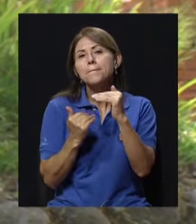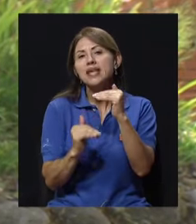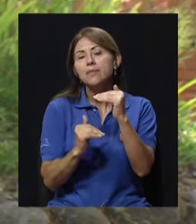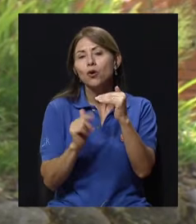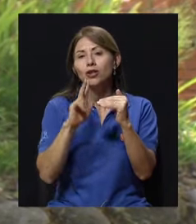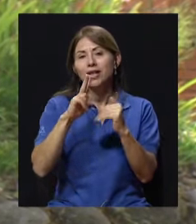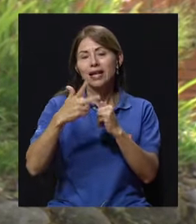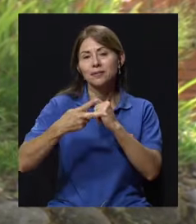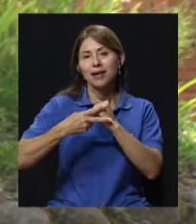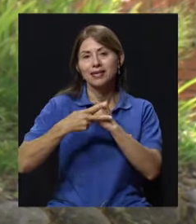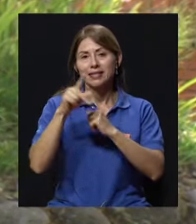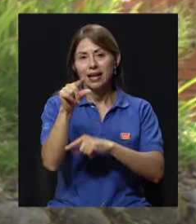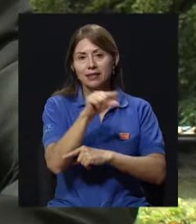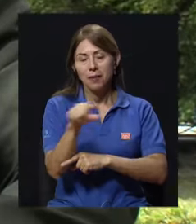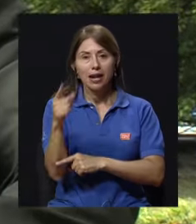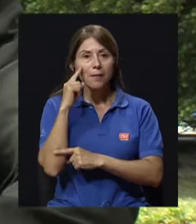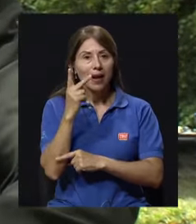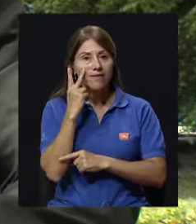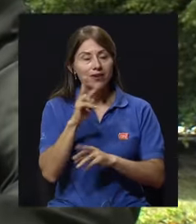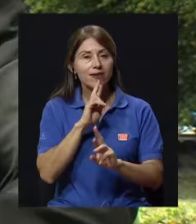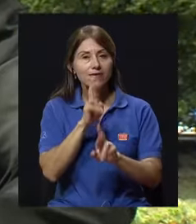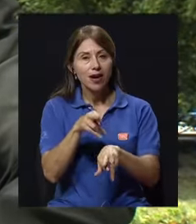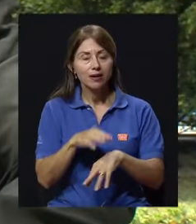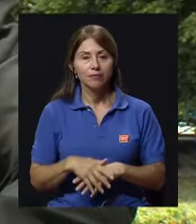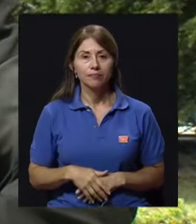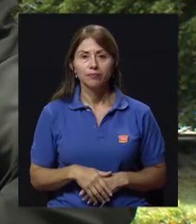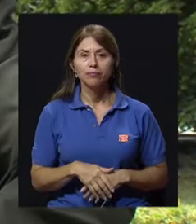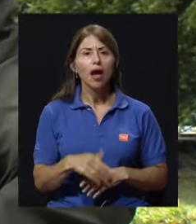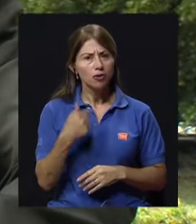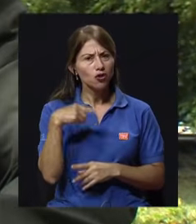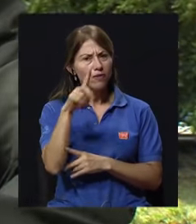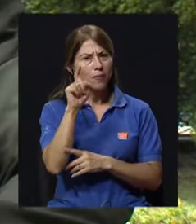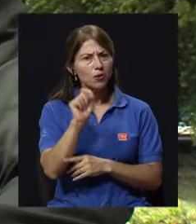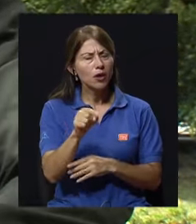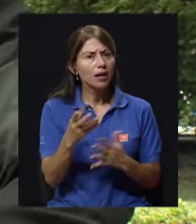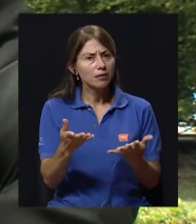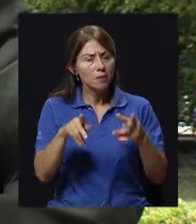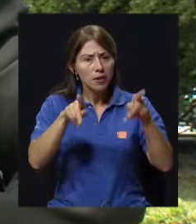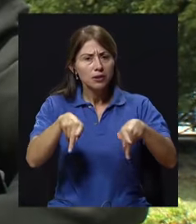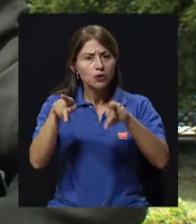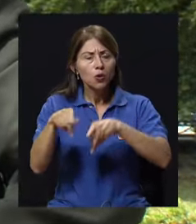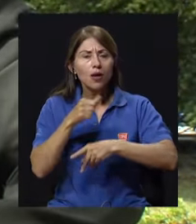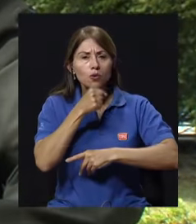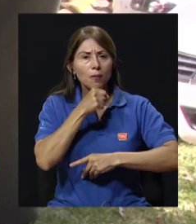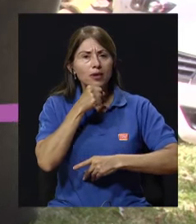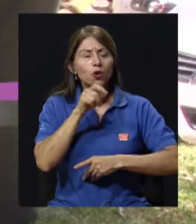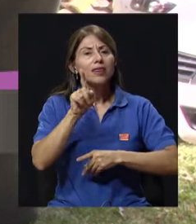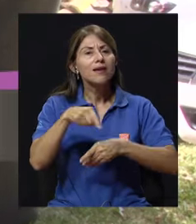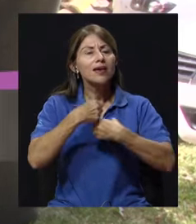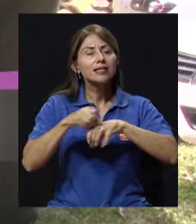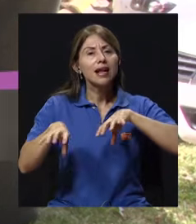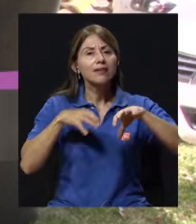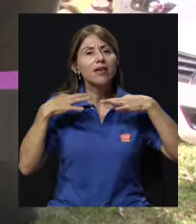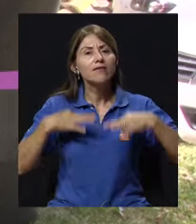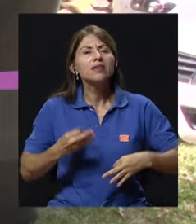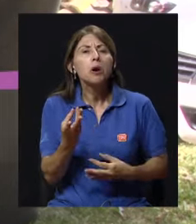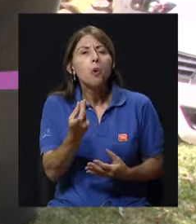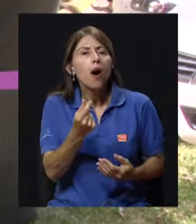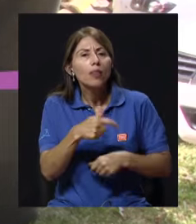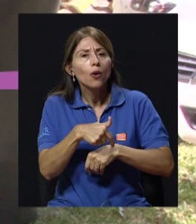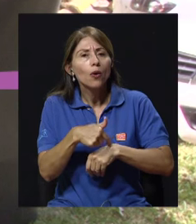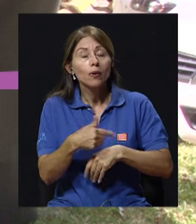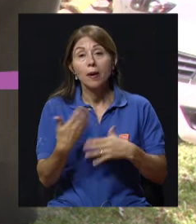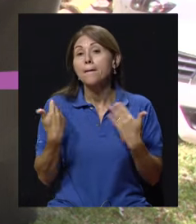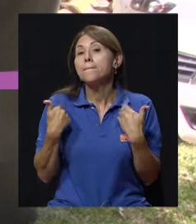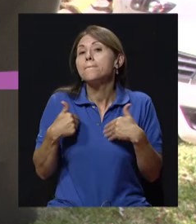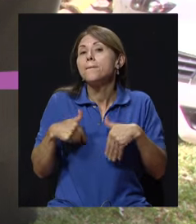por semana para ver efectos. Esa era la pregunta que le iba a hacer, ¿cuánta actividad física debe realizar el adulto mayor? Mínimo tres veces por semana